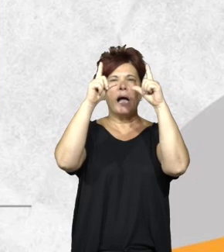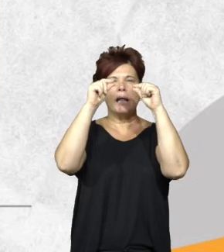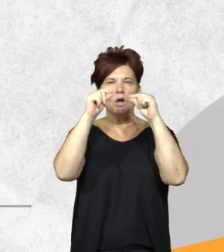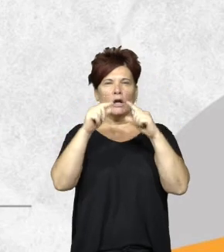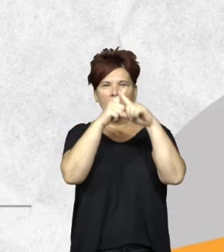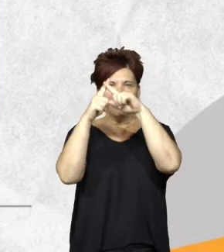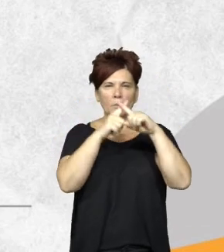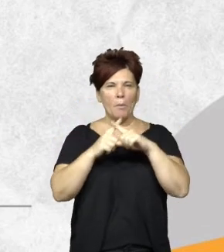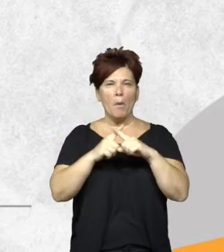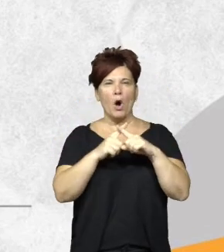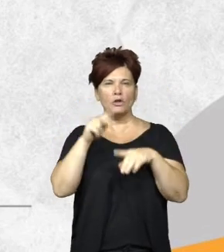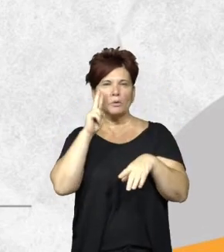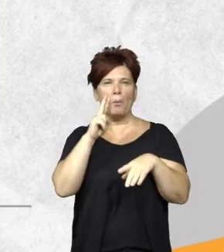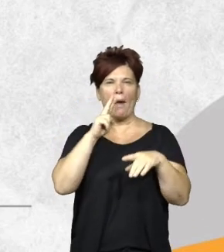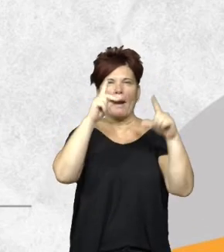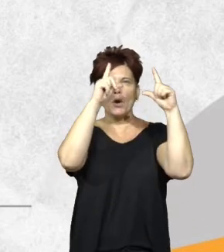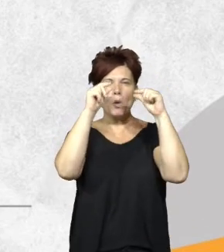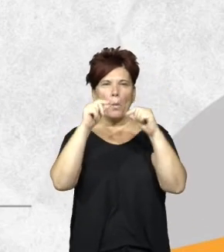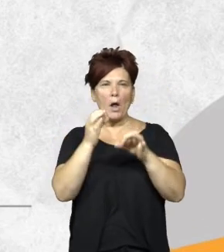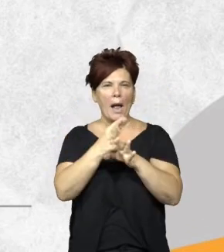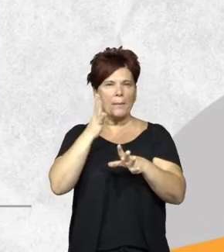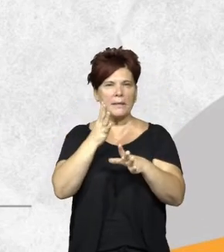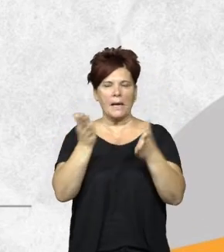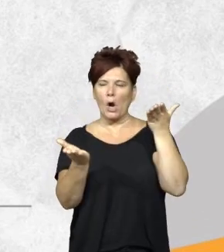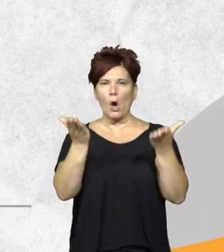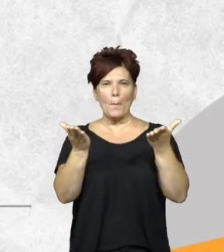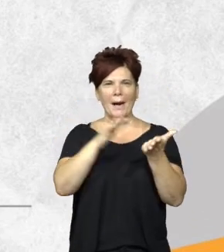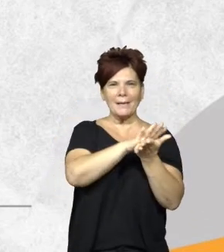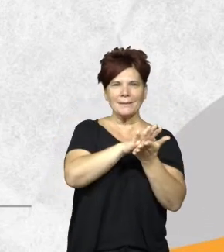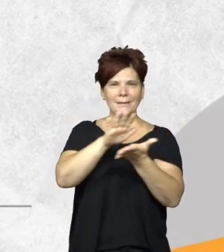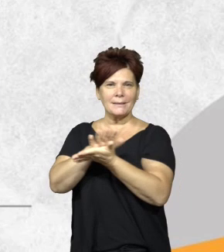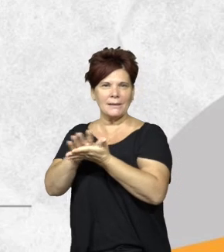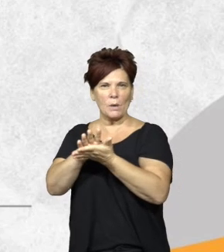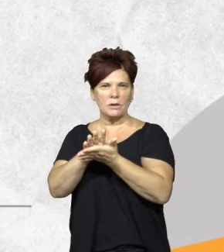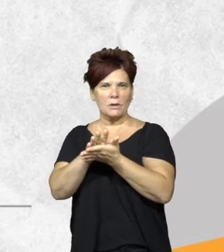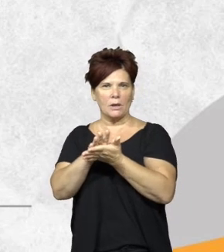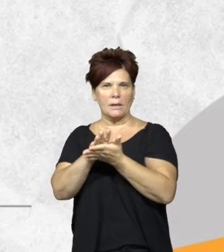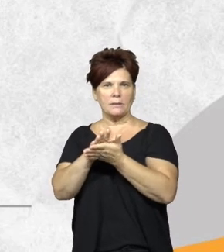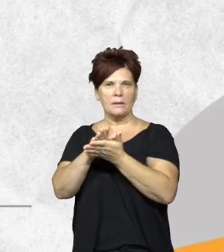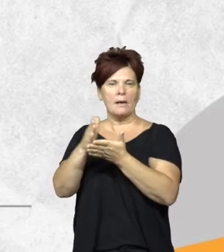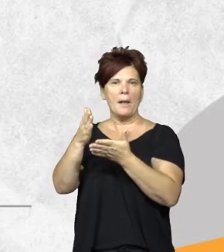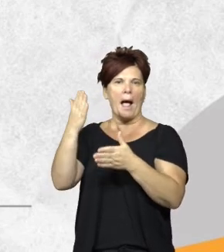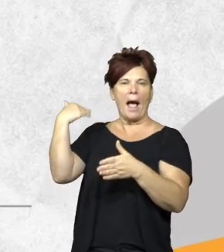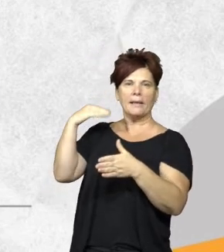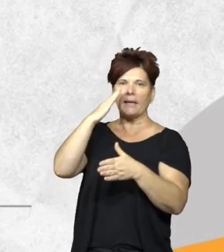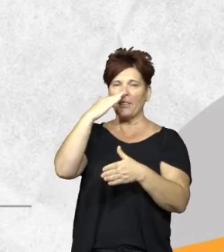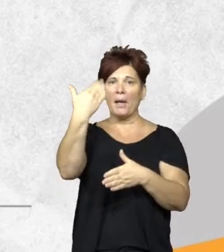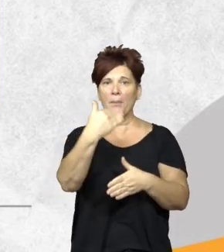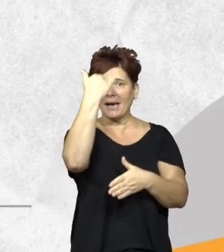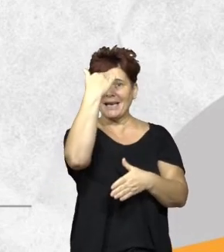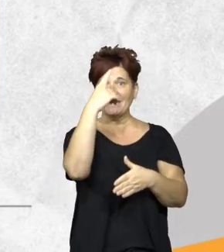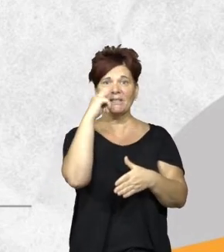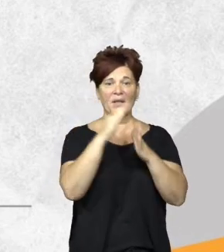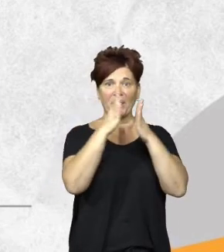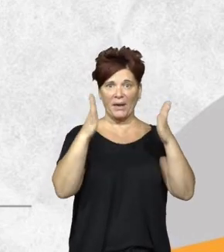cambios que utilizan índices espectrales y comparan situaciones pre y post quincena una vez que